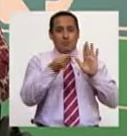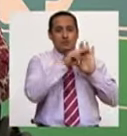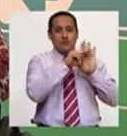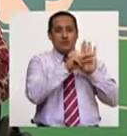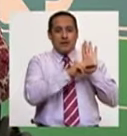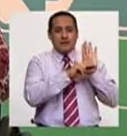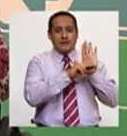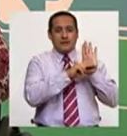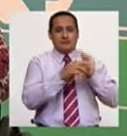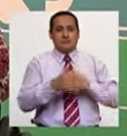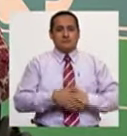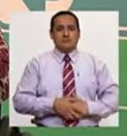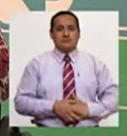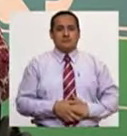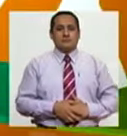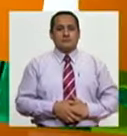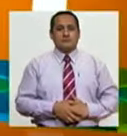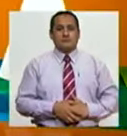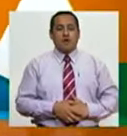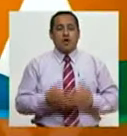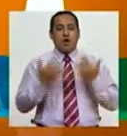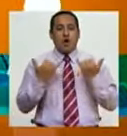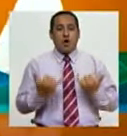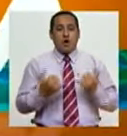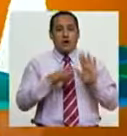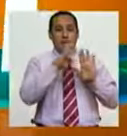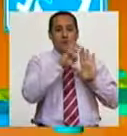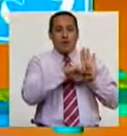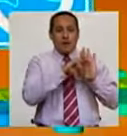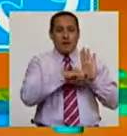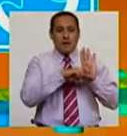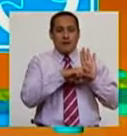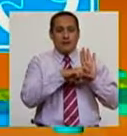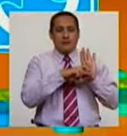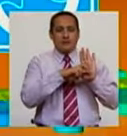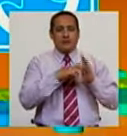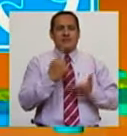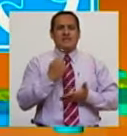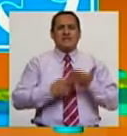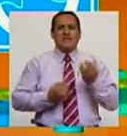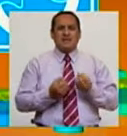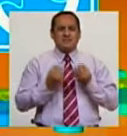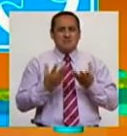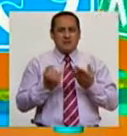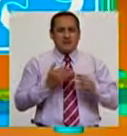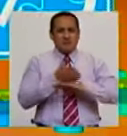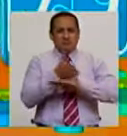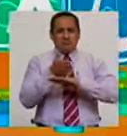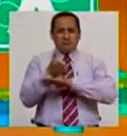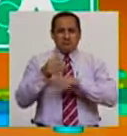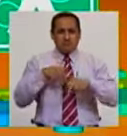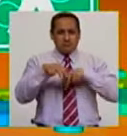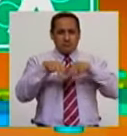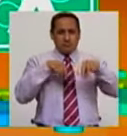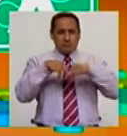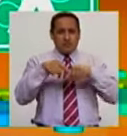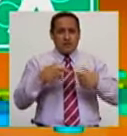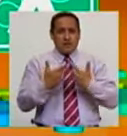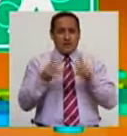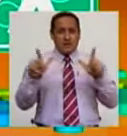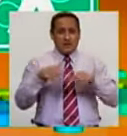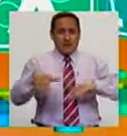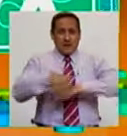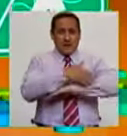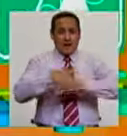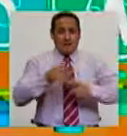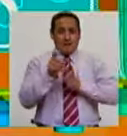ahora con los titulares. Hoy en el programa. ¿Qué tan accesibles son las calles de la capital para las